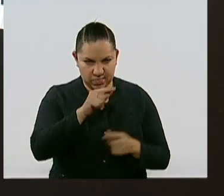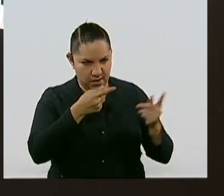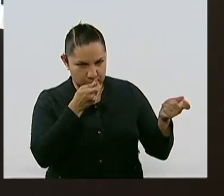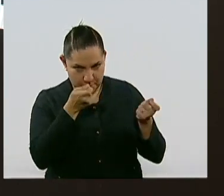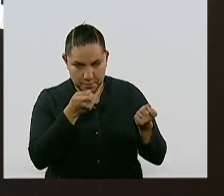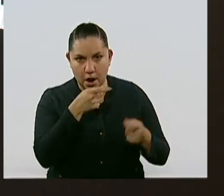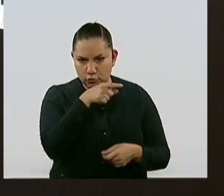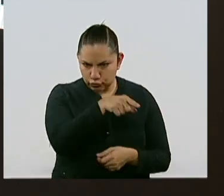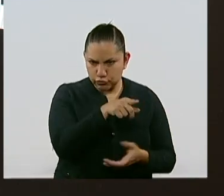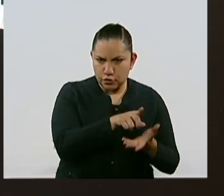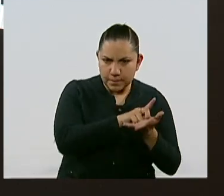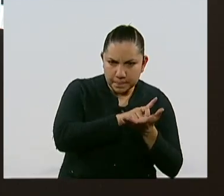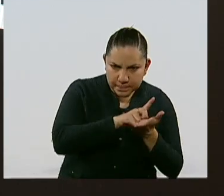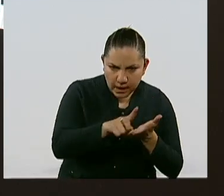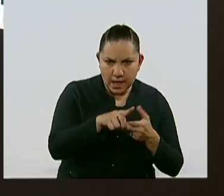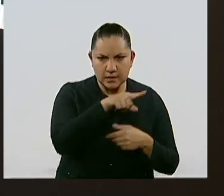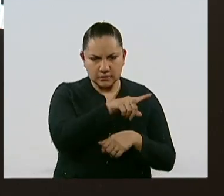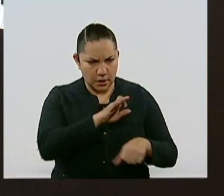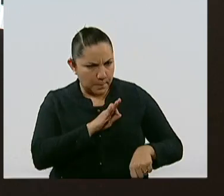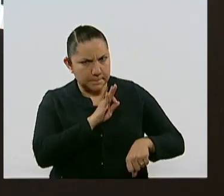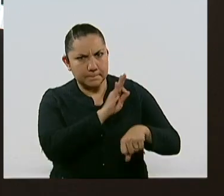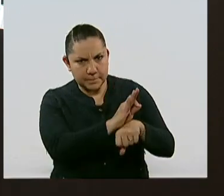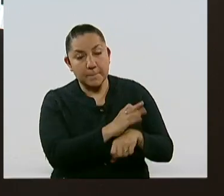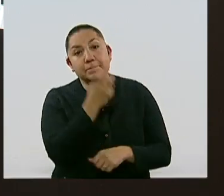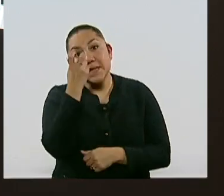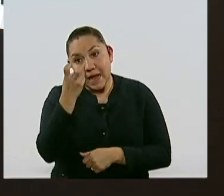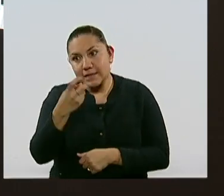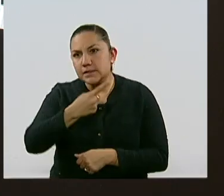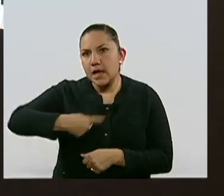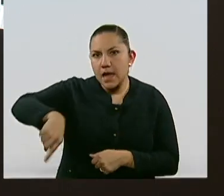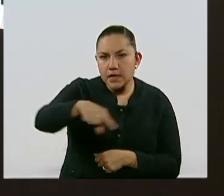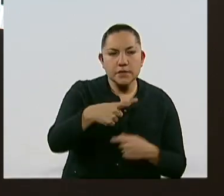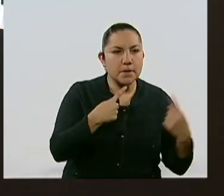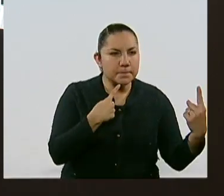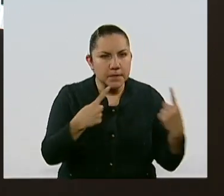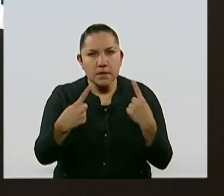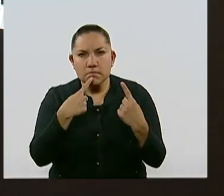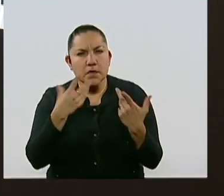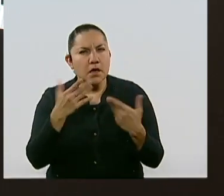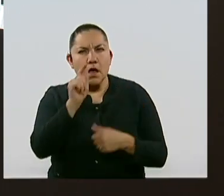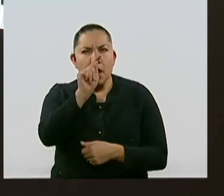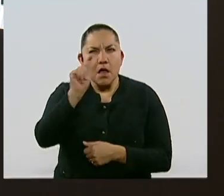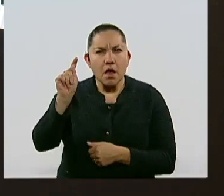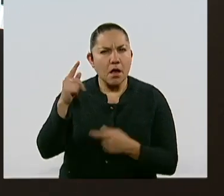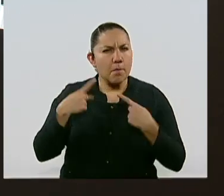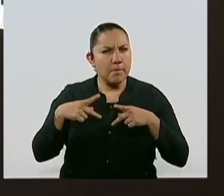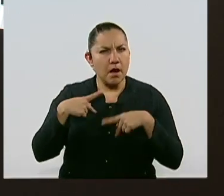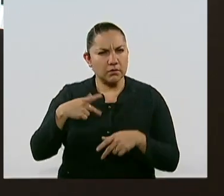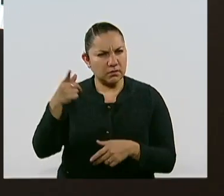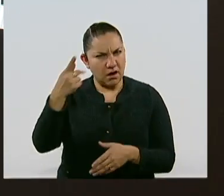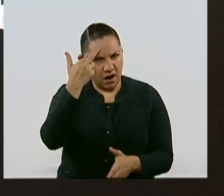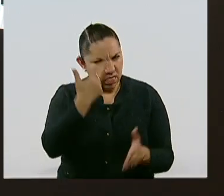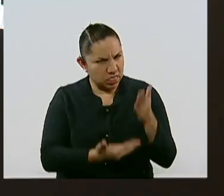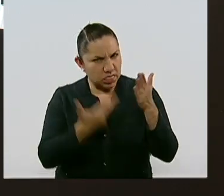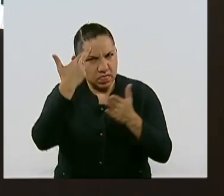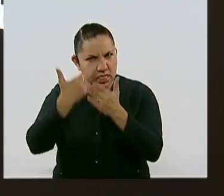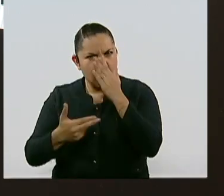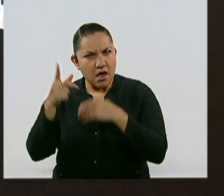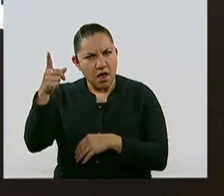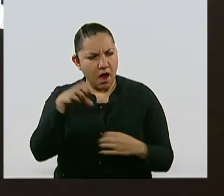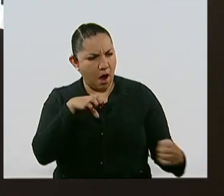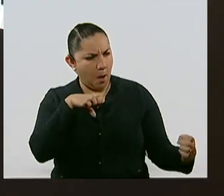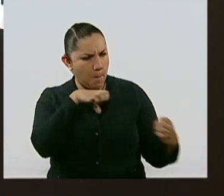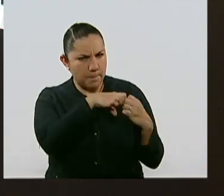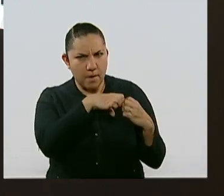problemática de la trata de personas y cómo se han modificado las estrategias de los delincuentes para atraer a sus víctimas. Es interesante,